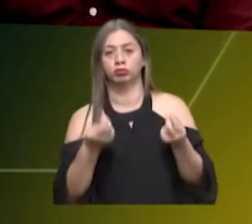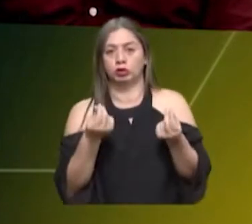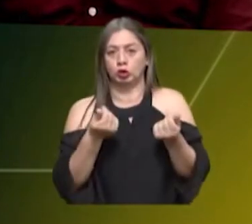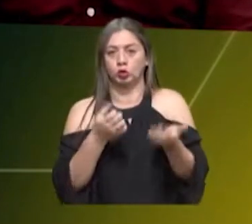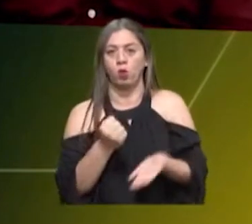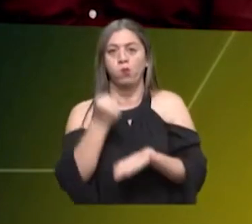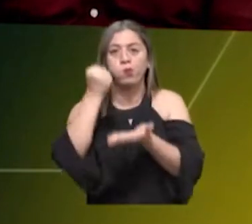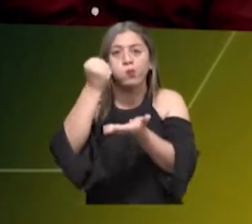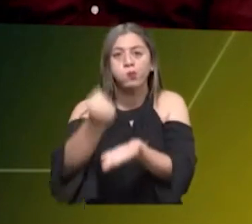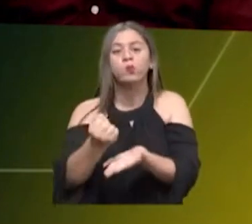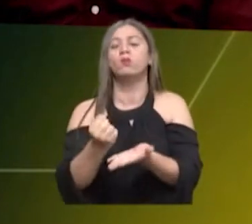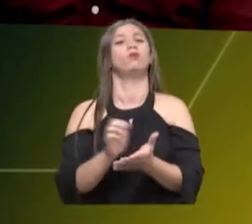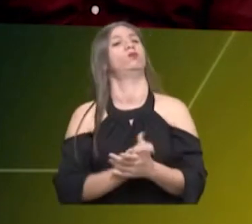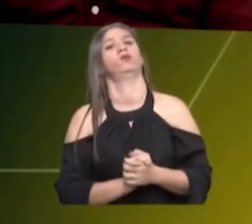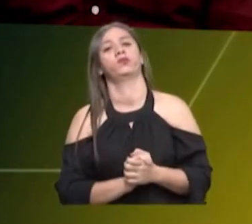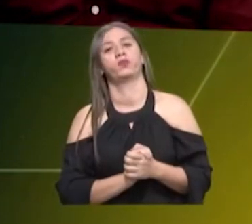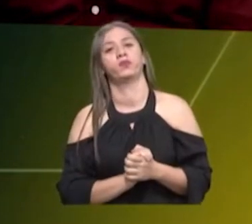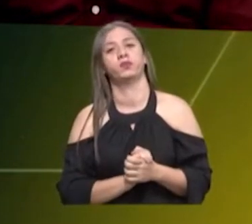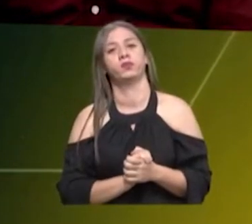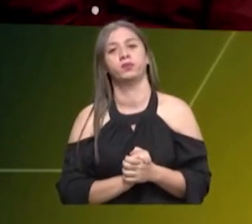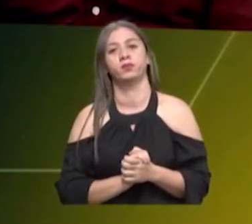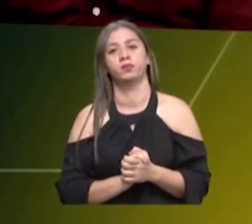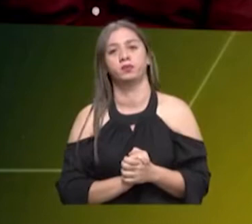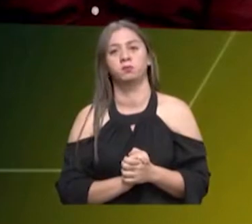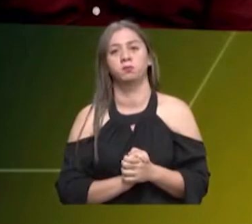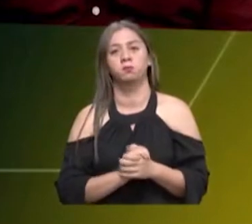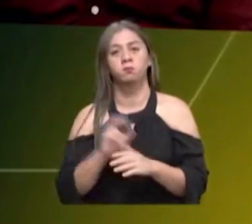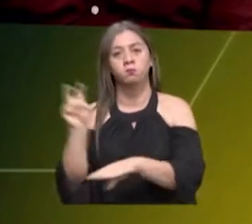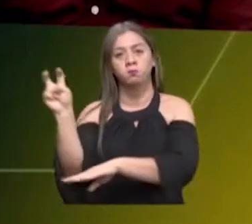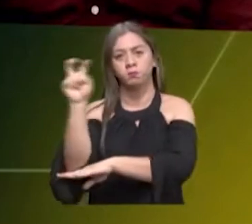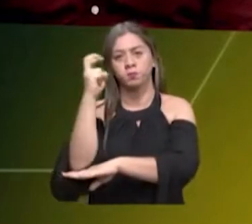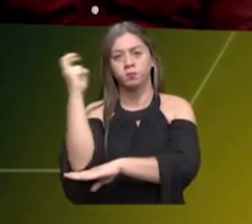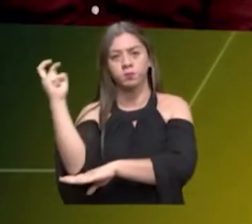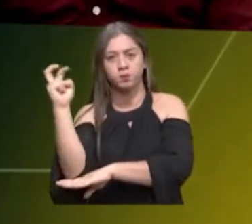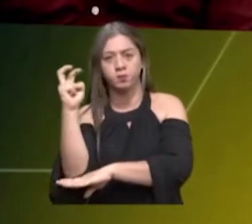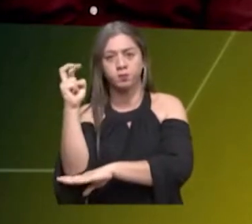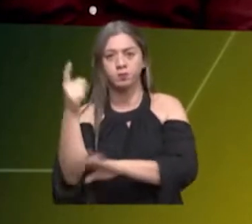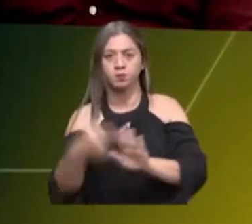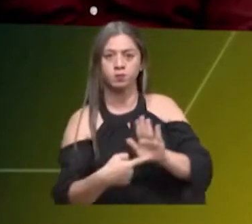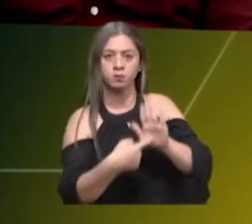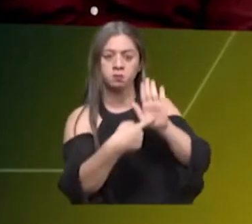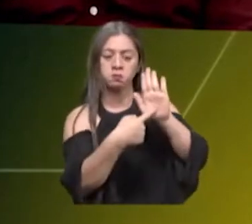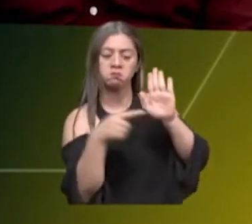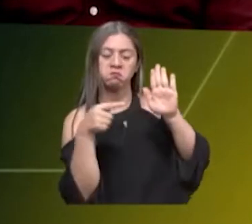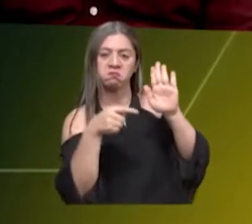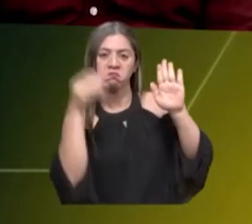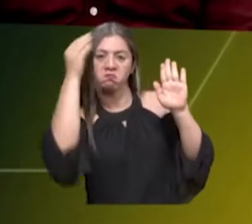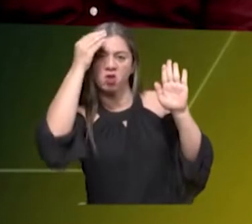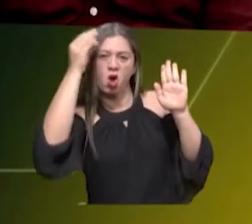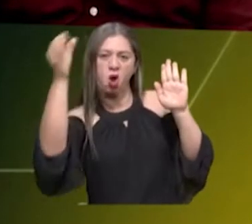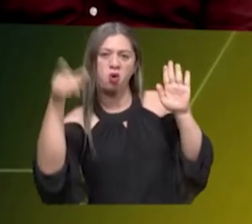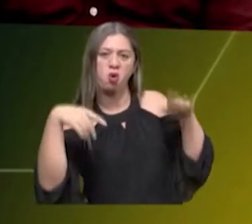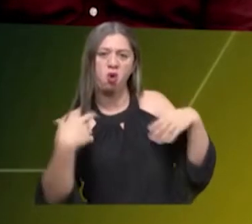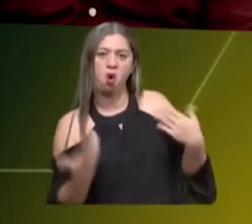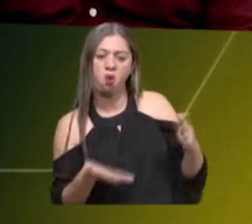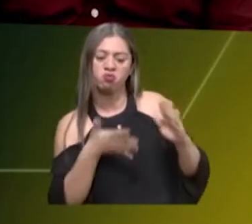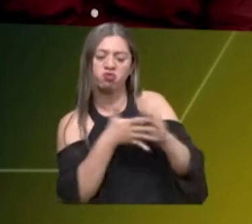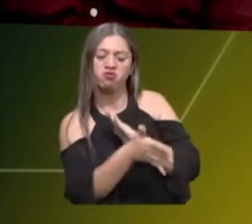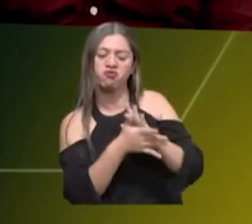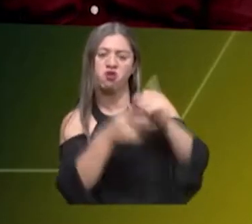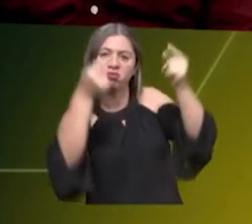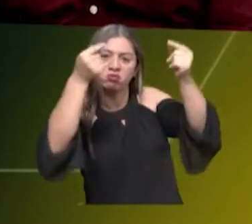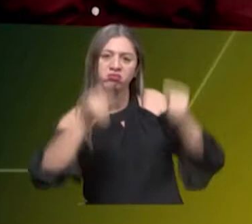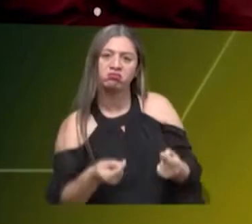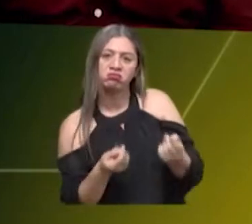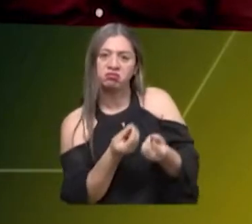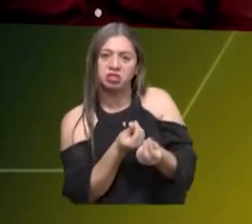la revisoría fiscal va a presentar su concepto sobre los informes financieros.